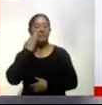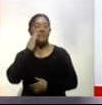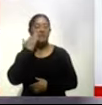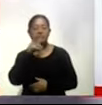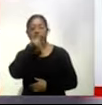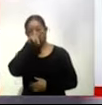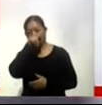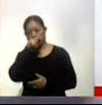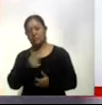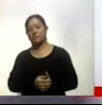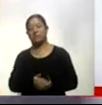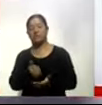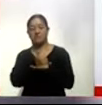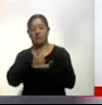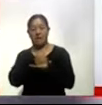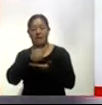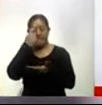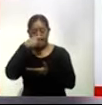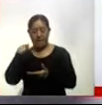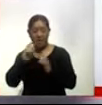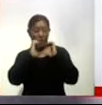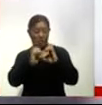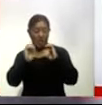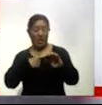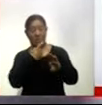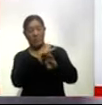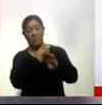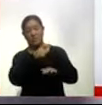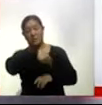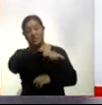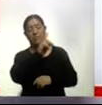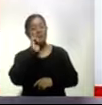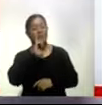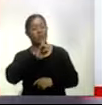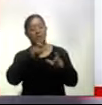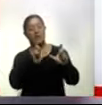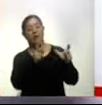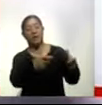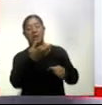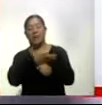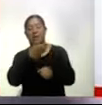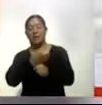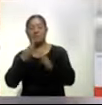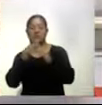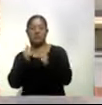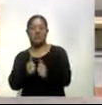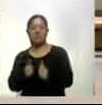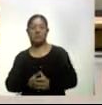Twitter con el propósito de prevenir violencia hacia este sector de la población en esta etapa de confinamiento.